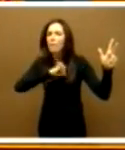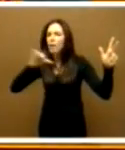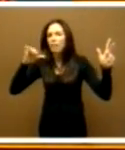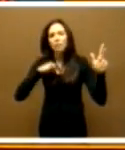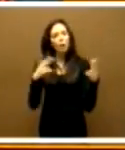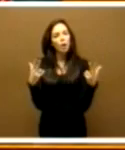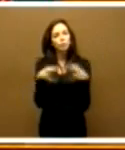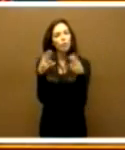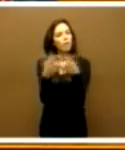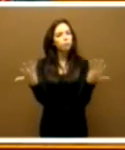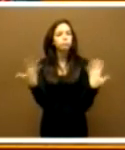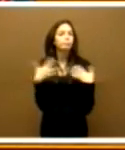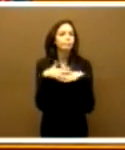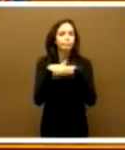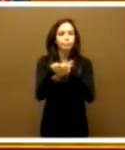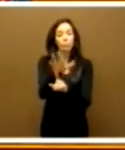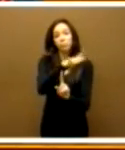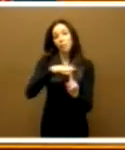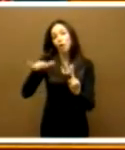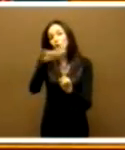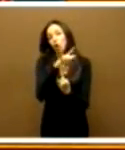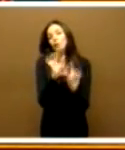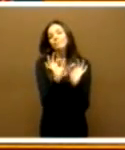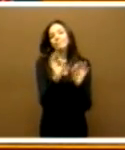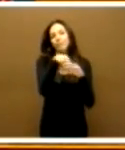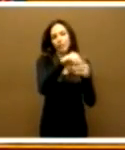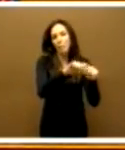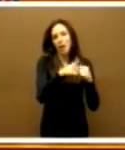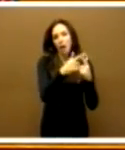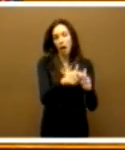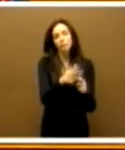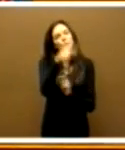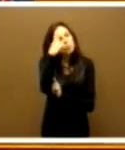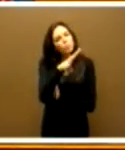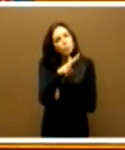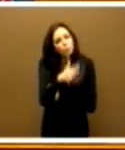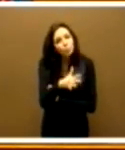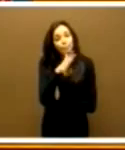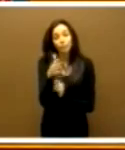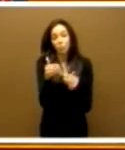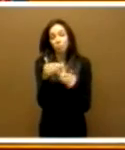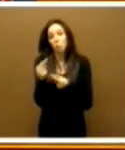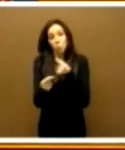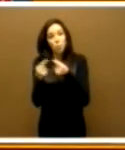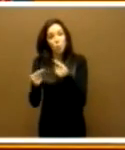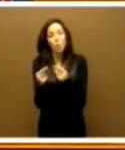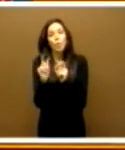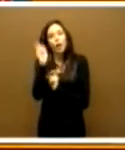su proceso de socialización en el entorno, o familiar. ¿Y saben por qué? Pues, porque cada vez existe lo que se ha denominado en